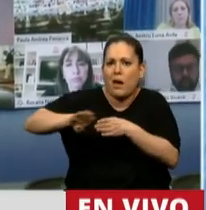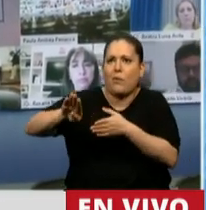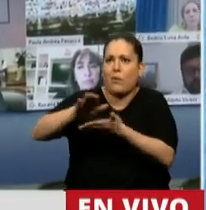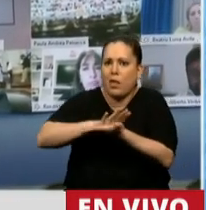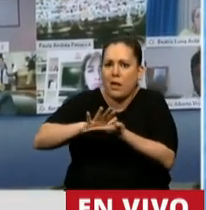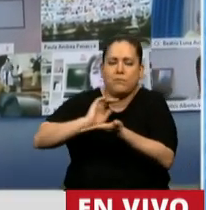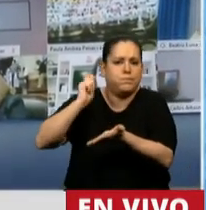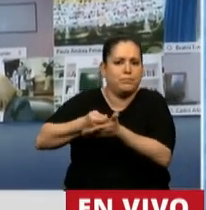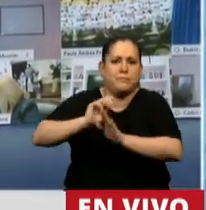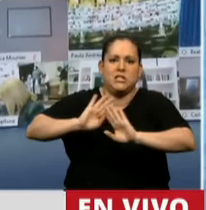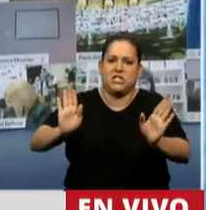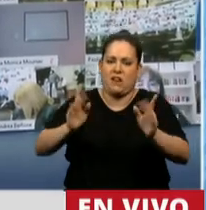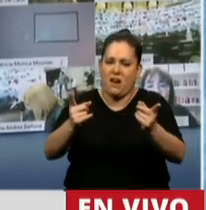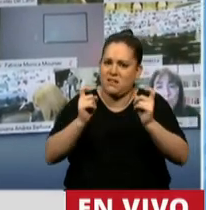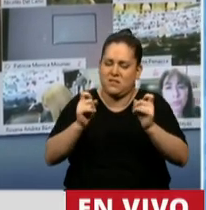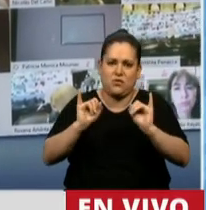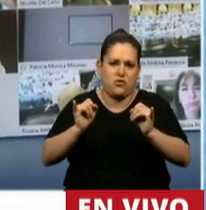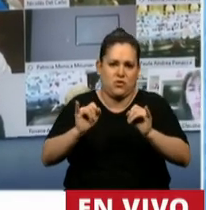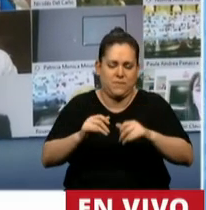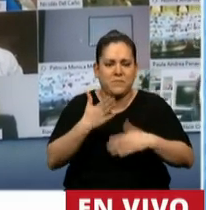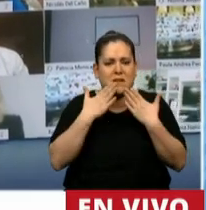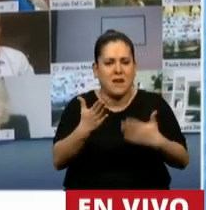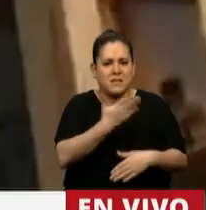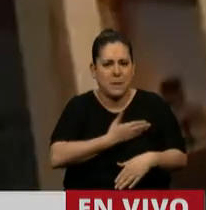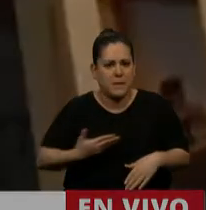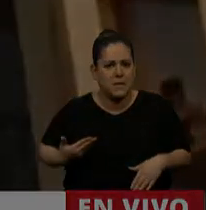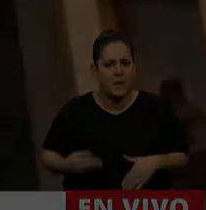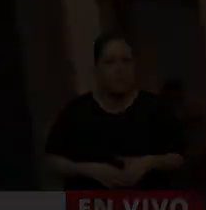necesario hacer. Muchas gracias, señor presidente. Gracias, diputada.